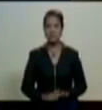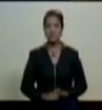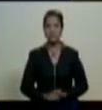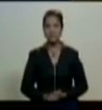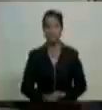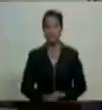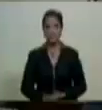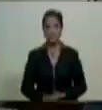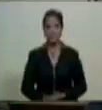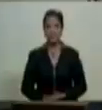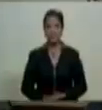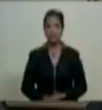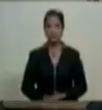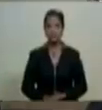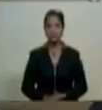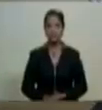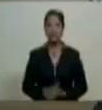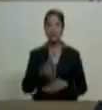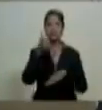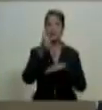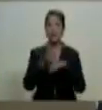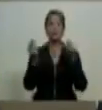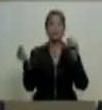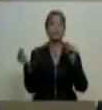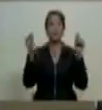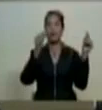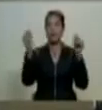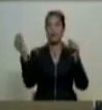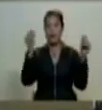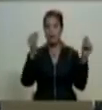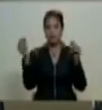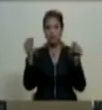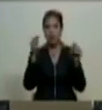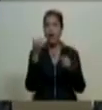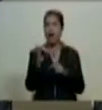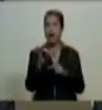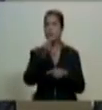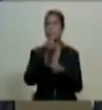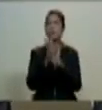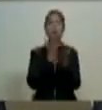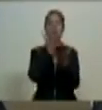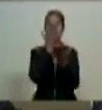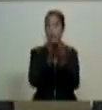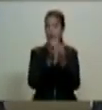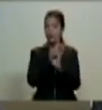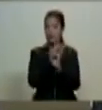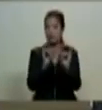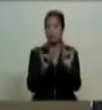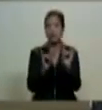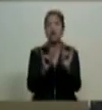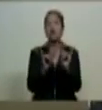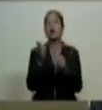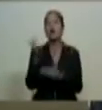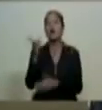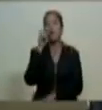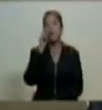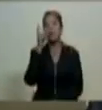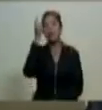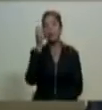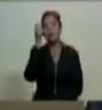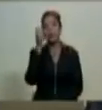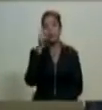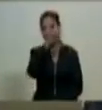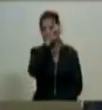Señor presidente, director de debate, hay una sola propuesta realizada por el constituyente